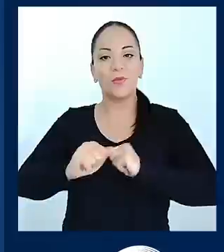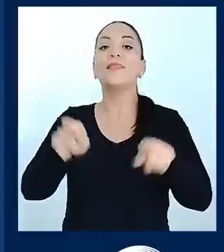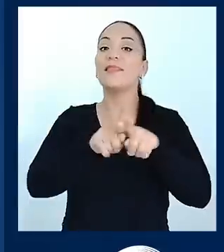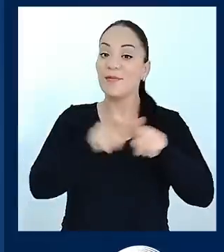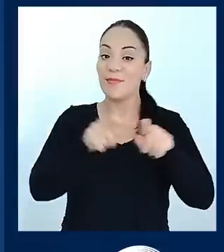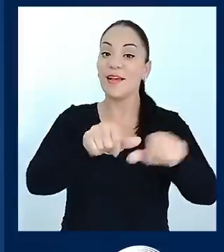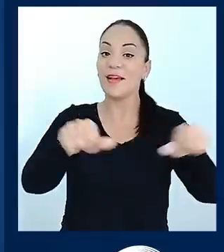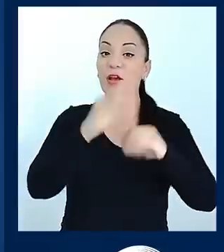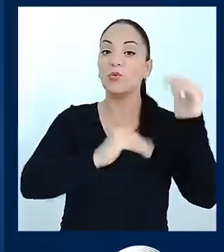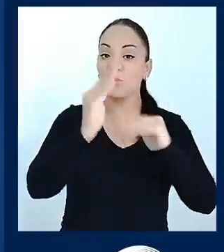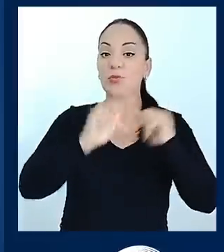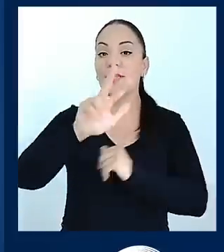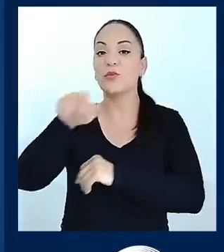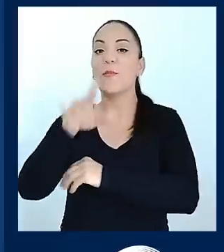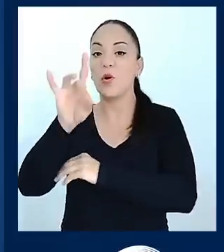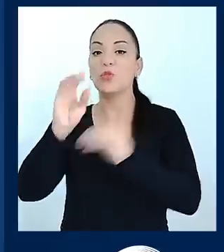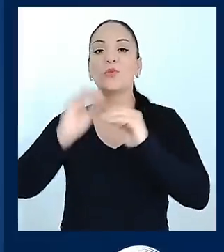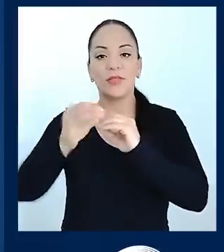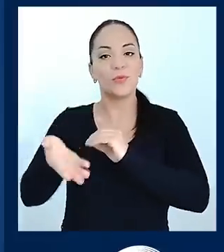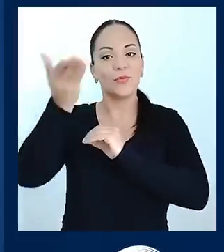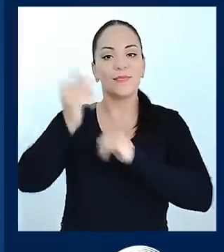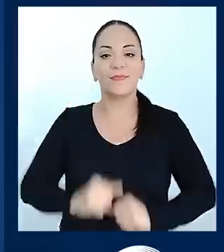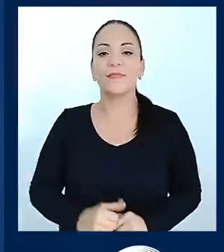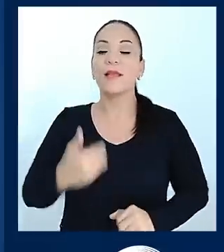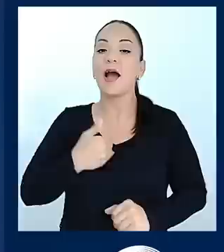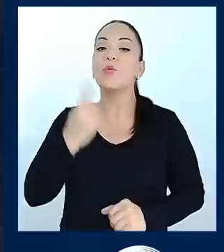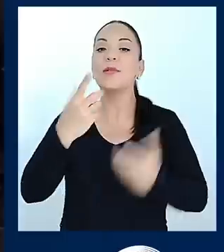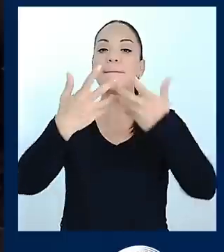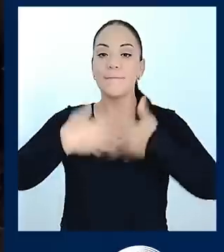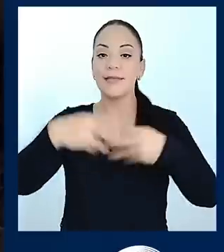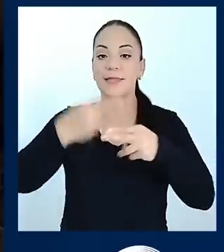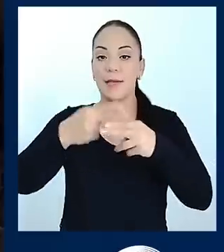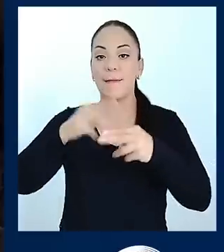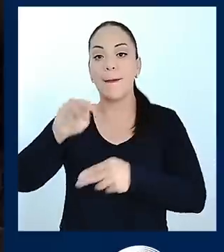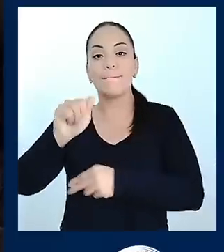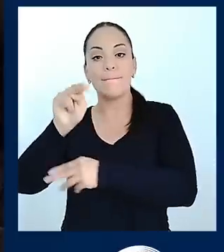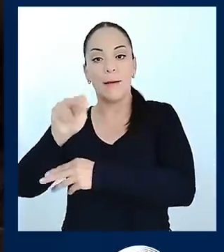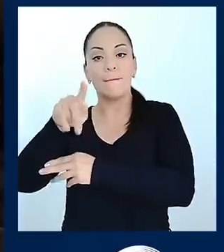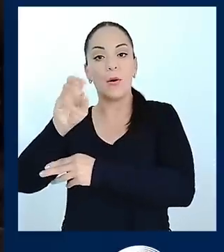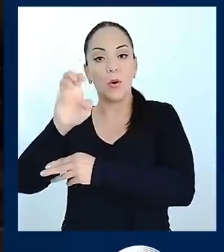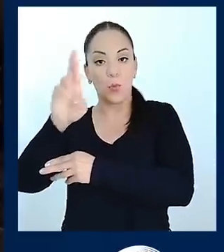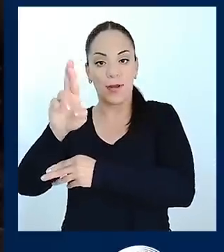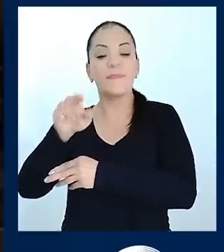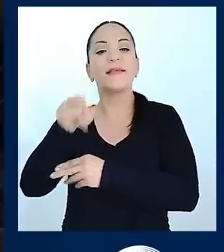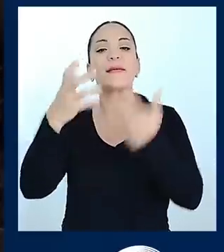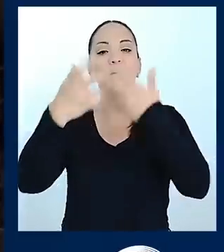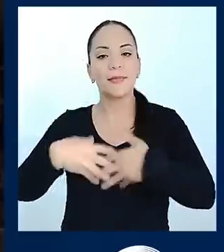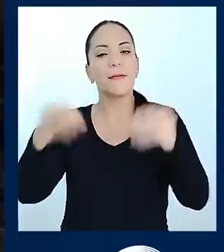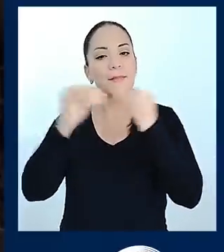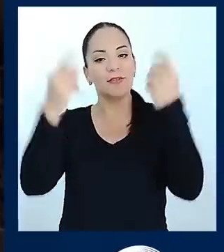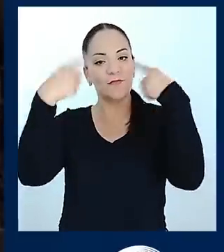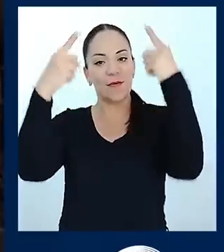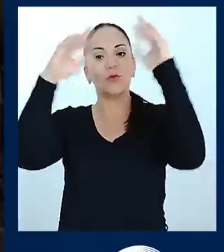Hay una empresa que se llama Manpower, es una de las compañías más prestigiosas del mundo en